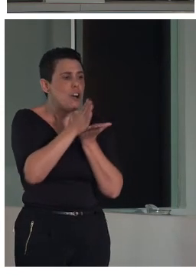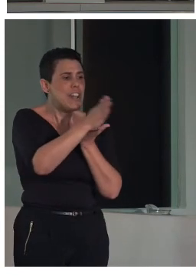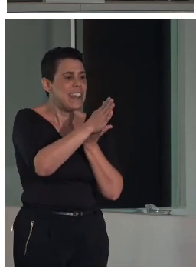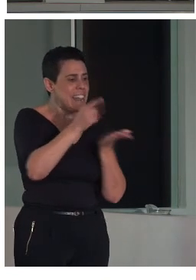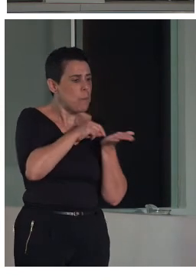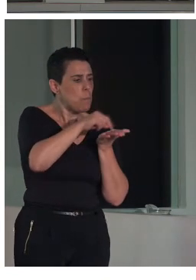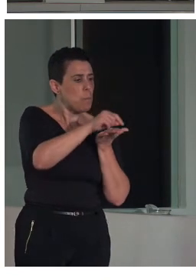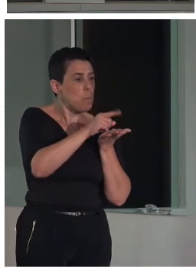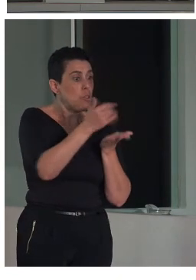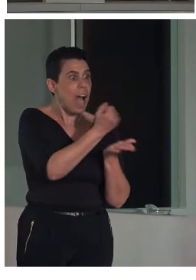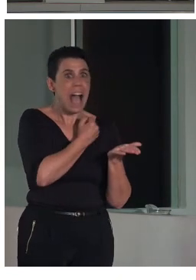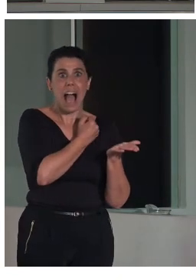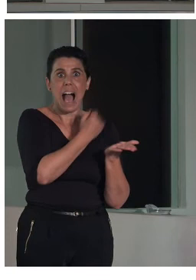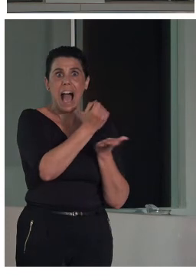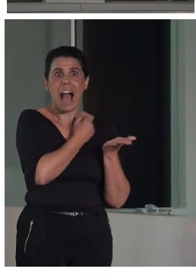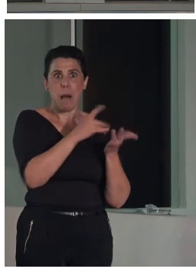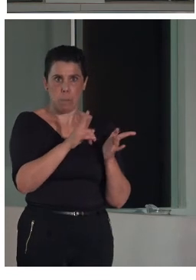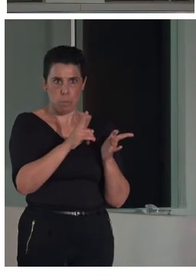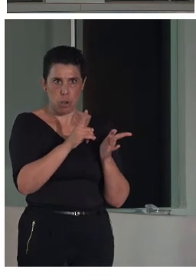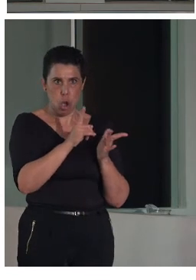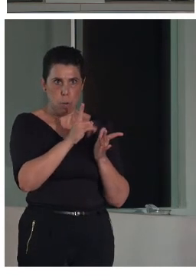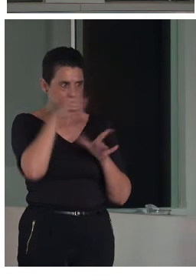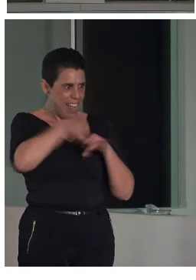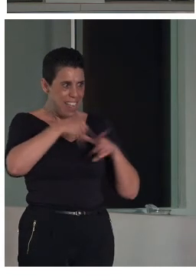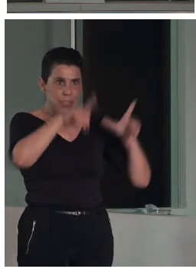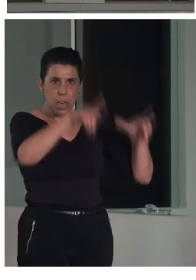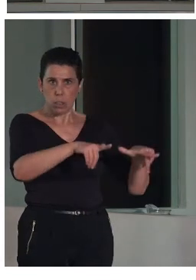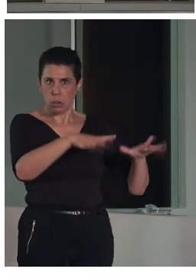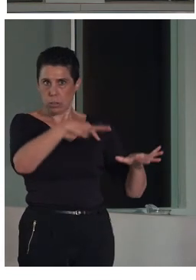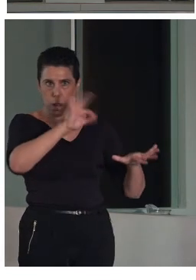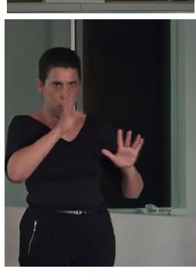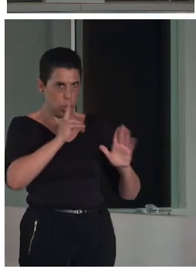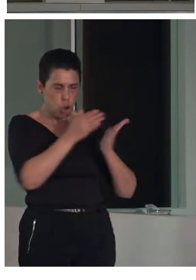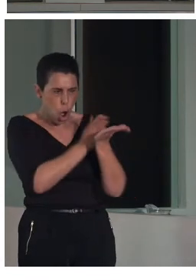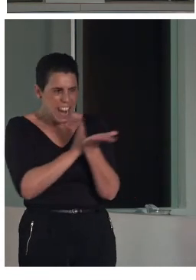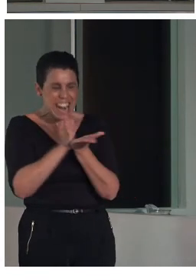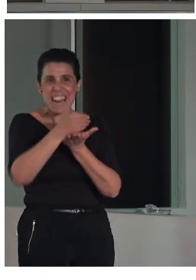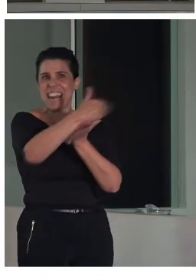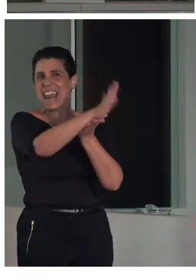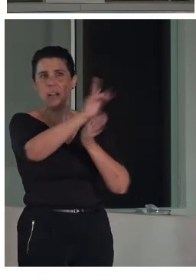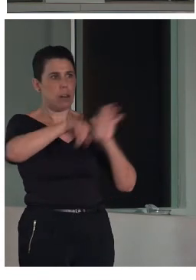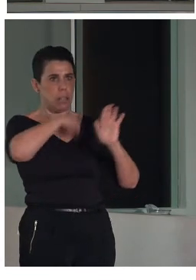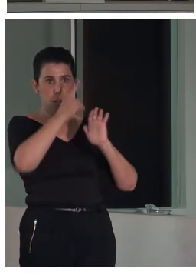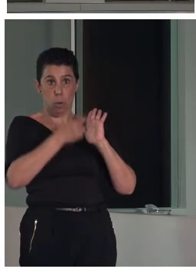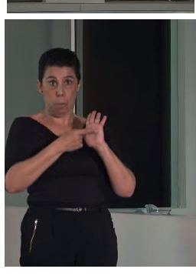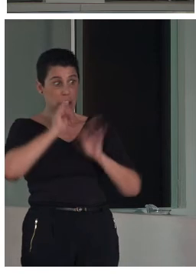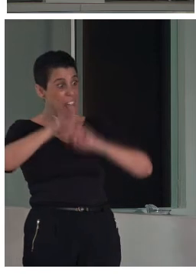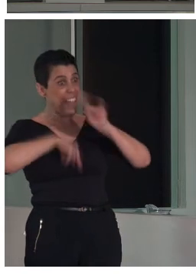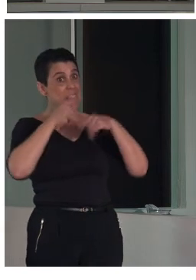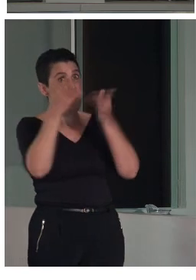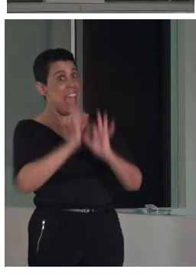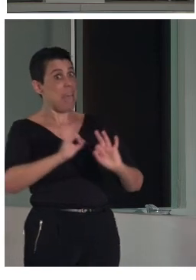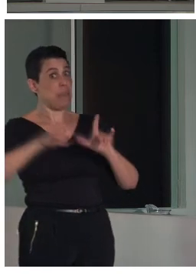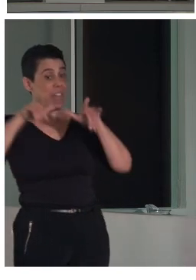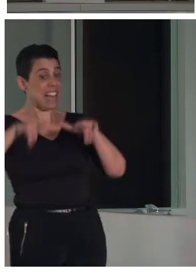el recorrido completo, no dentro de la sala. Luego os voy a mostrar cómo es el recorrido dentro de una de las salas. Entonces,